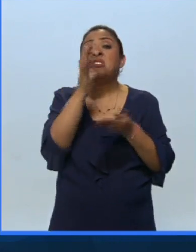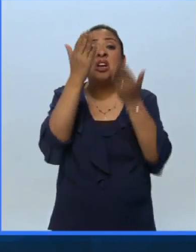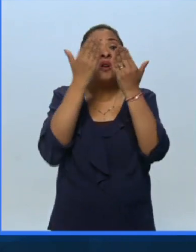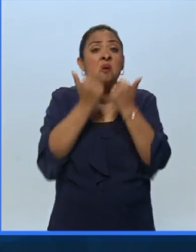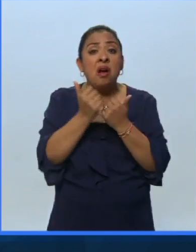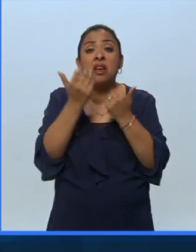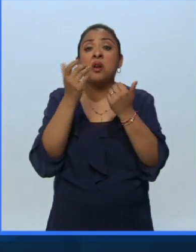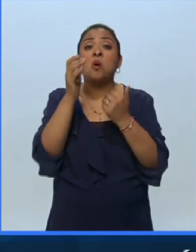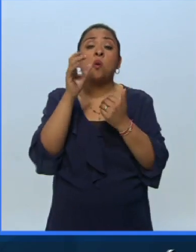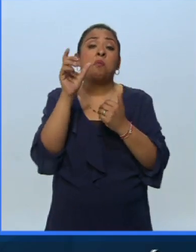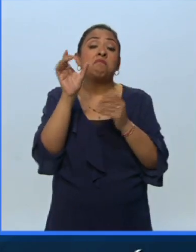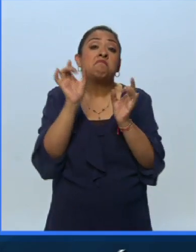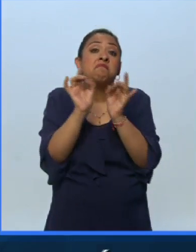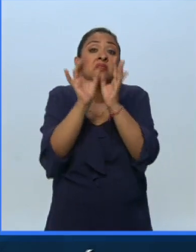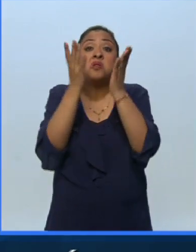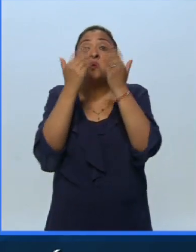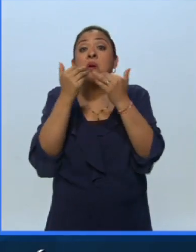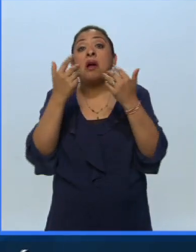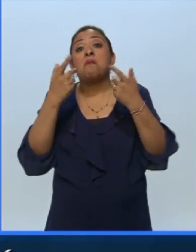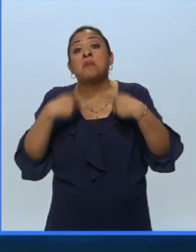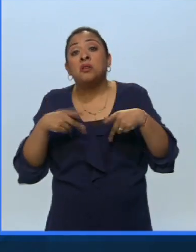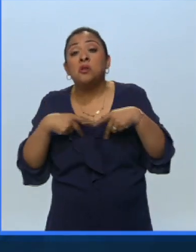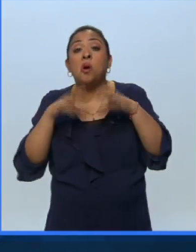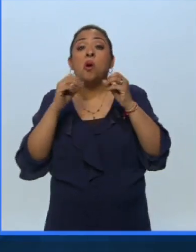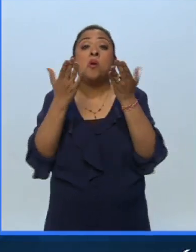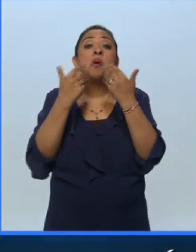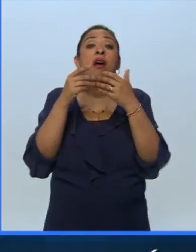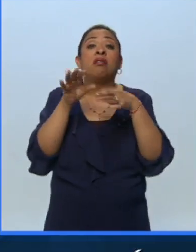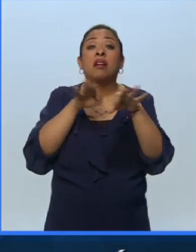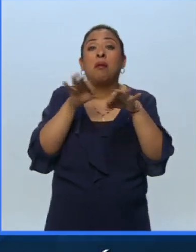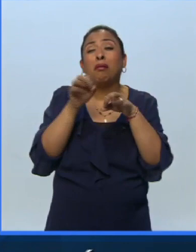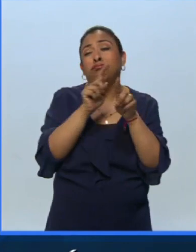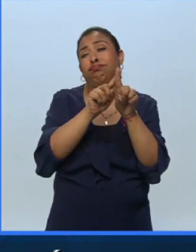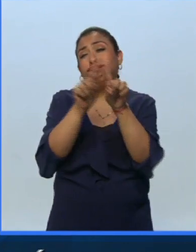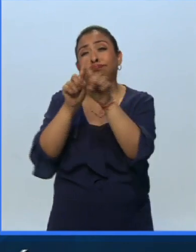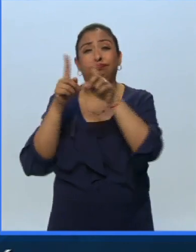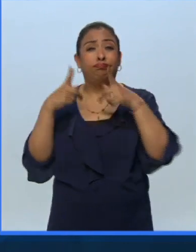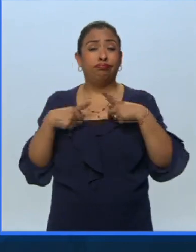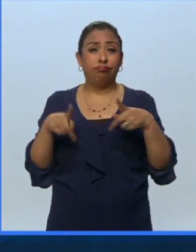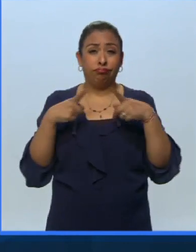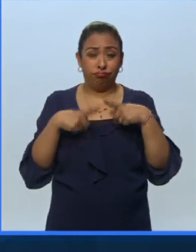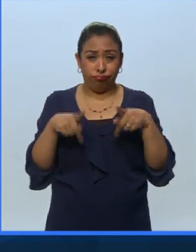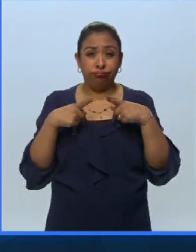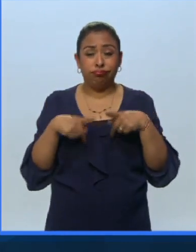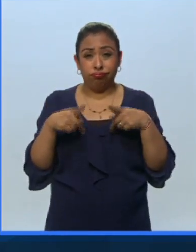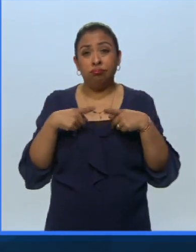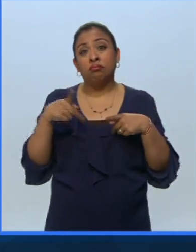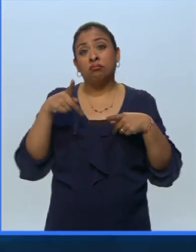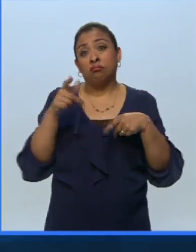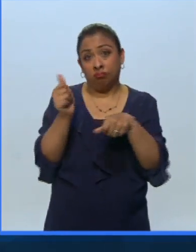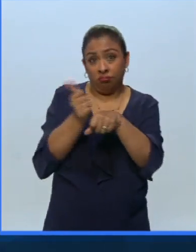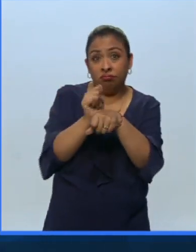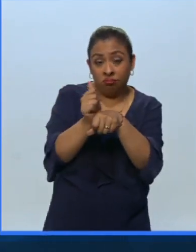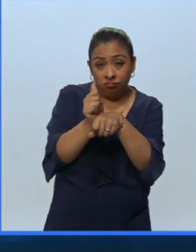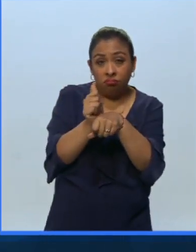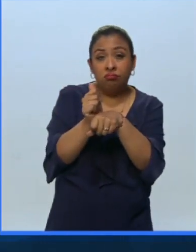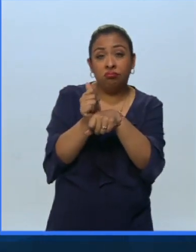la presencia, sin el trabajo de tantísima gente. De actores,